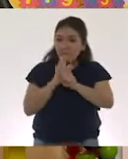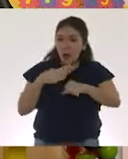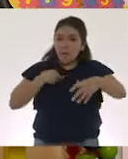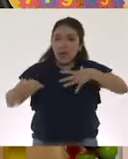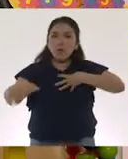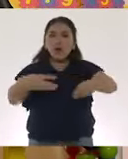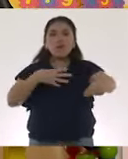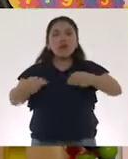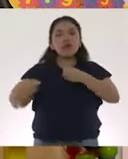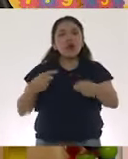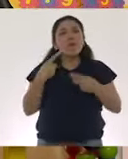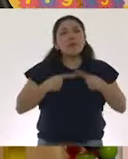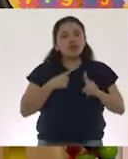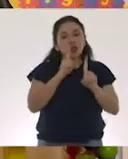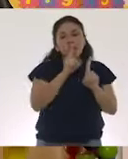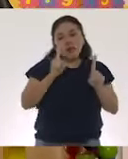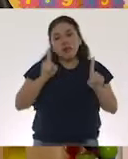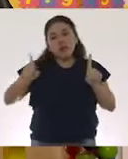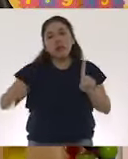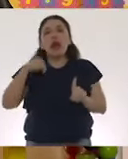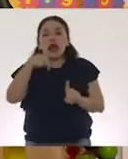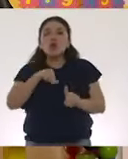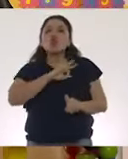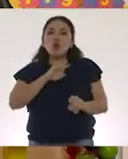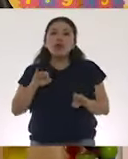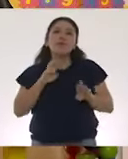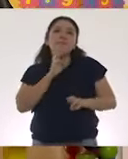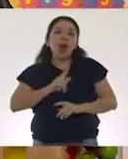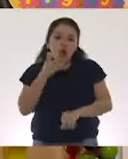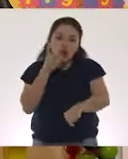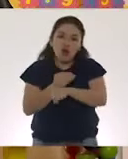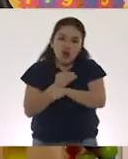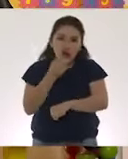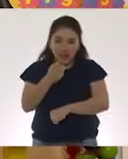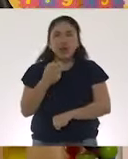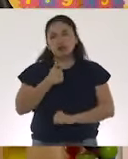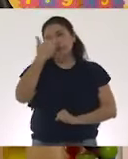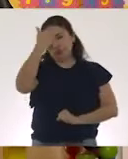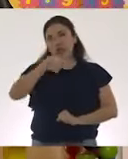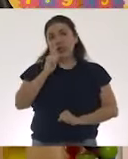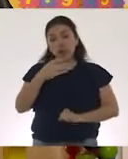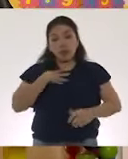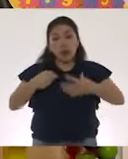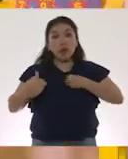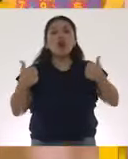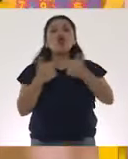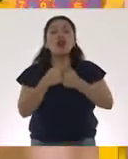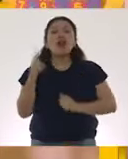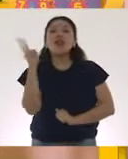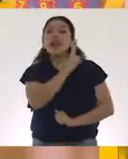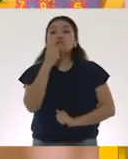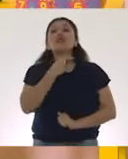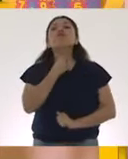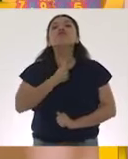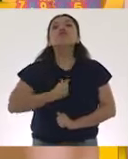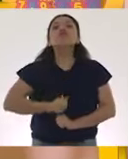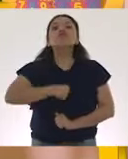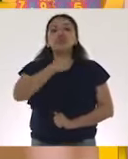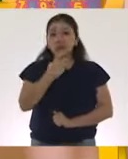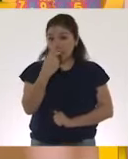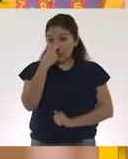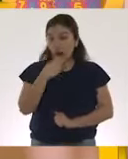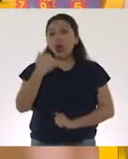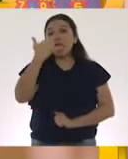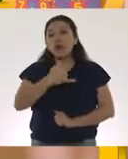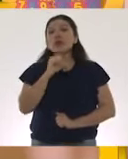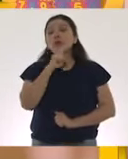persona a otra y así poder aplicarlas de una mejor manera. Sabemos que se transmite a través de las vías respiratorias o a